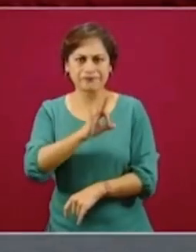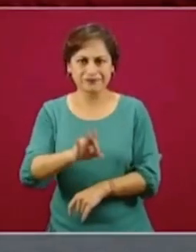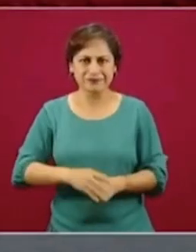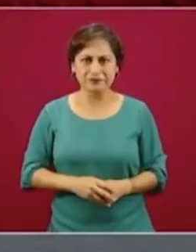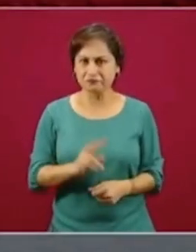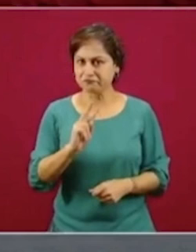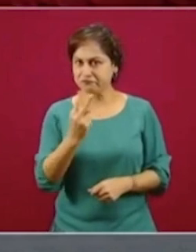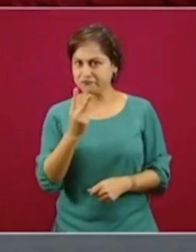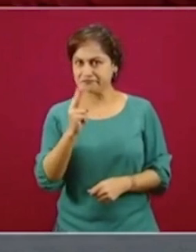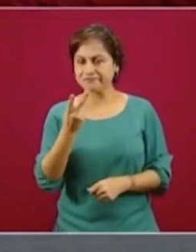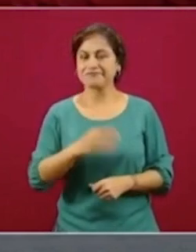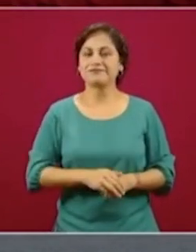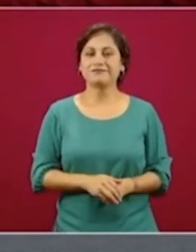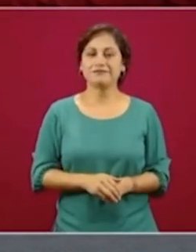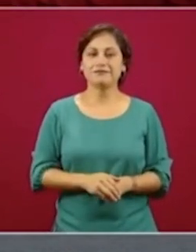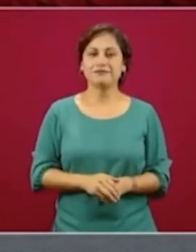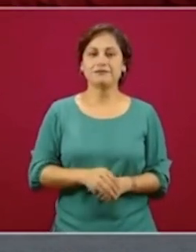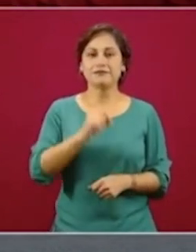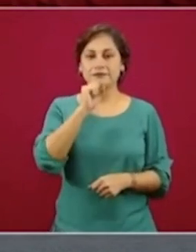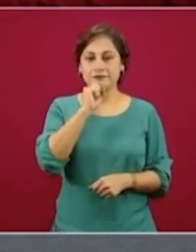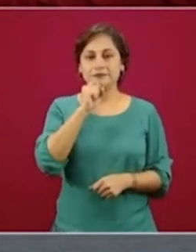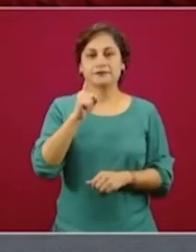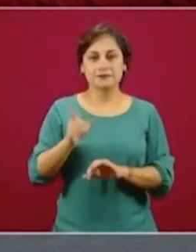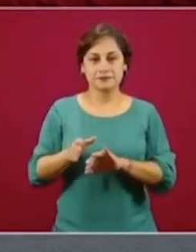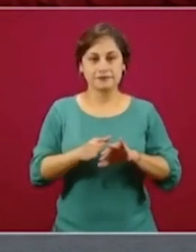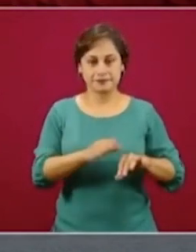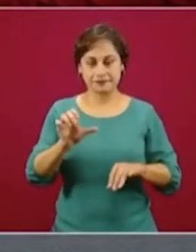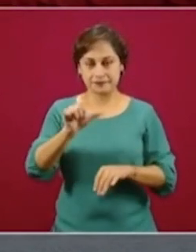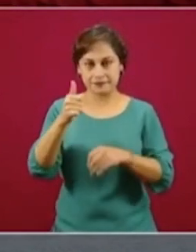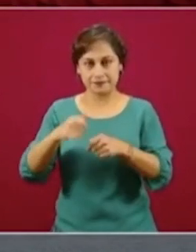lanzamiento que hemos hecho… Vamos una adelante, por favor.